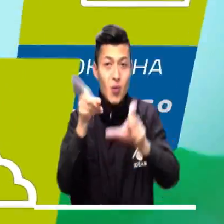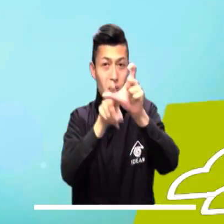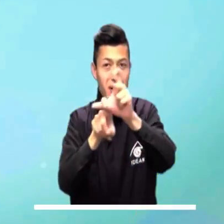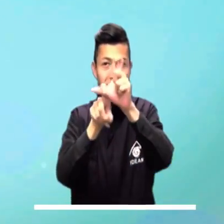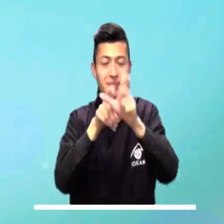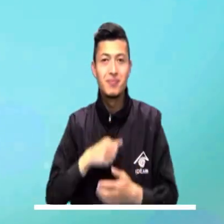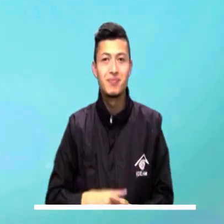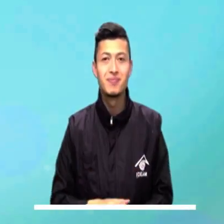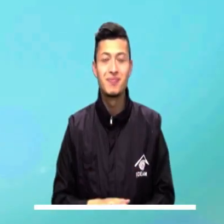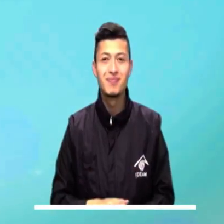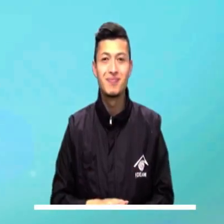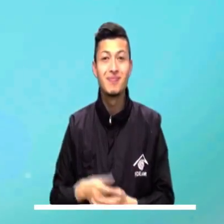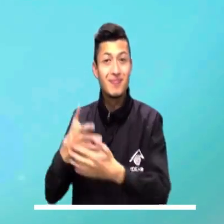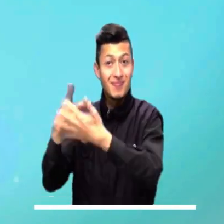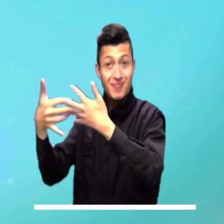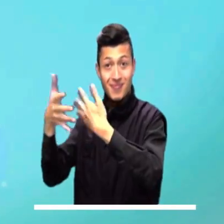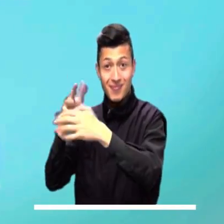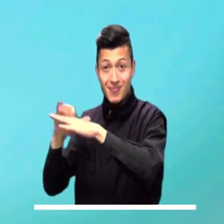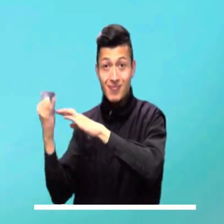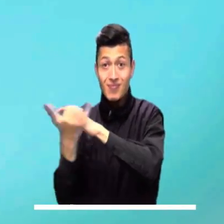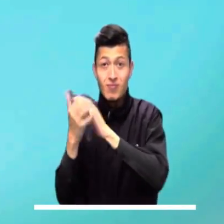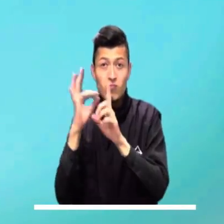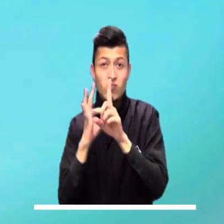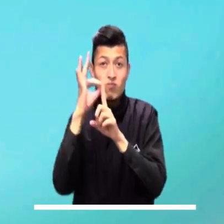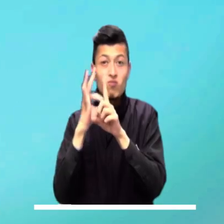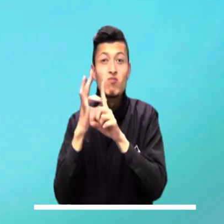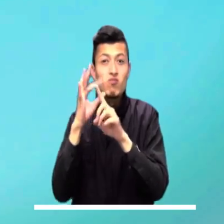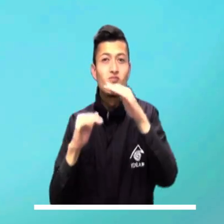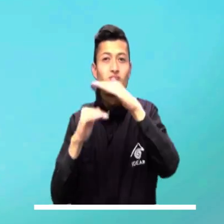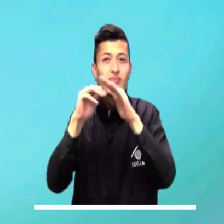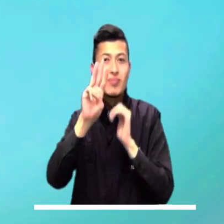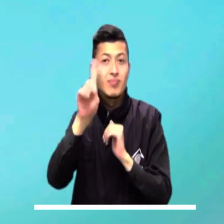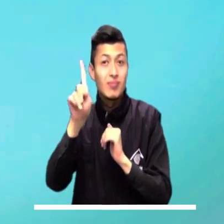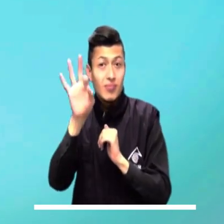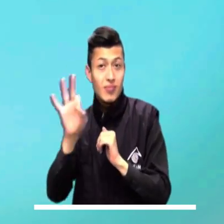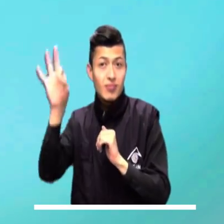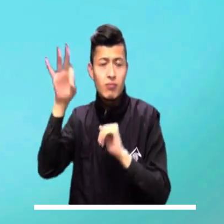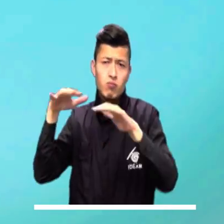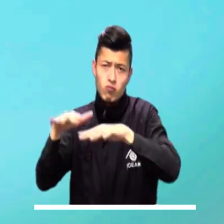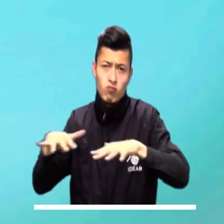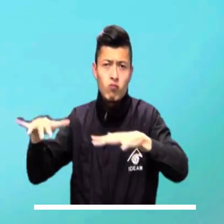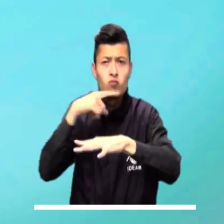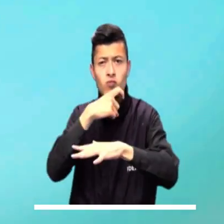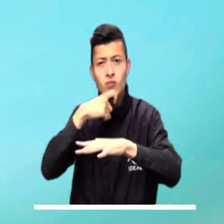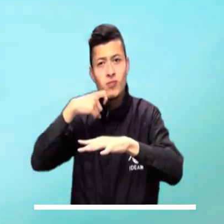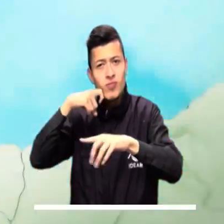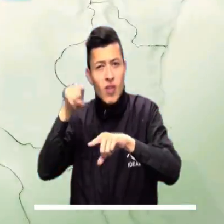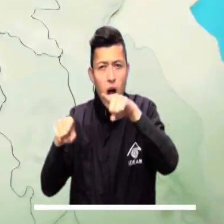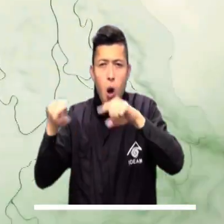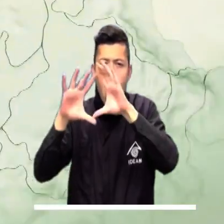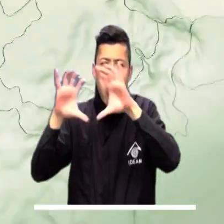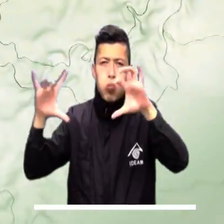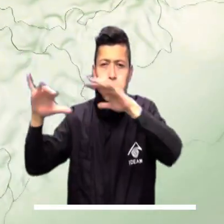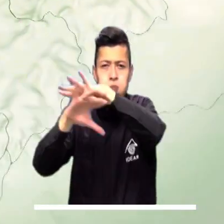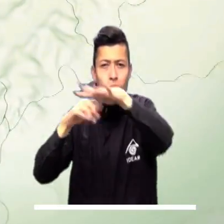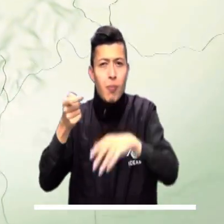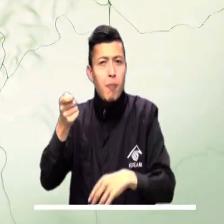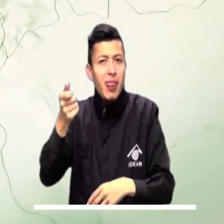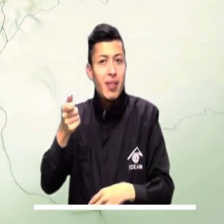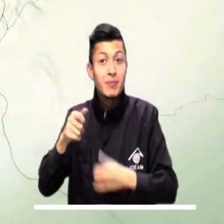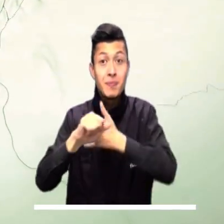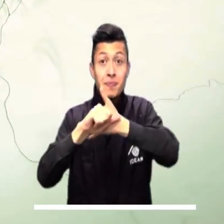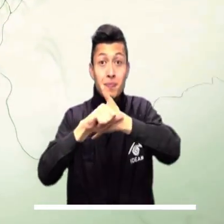archipiélago nacional espera una temperatura máxima de 31 grados y se calcula que se mantengan las condiciones secas con escasa nubosidad